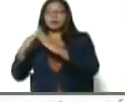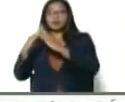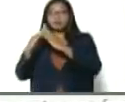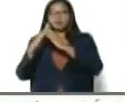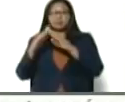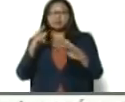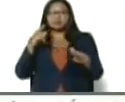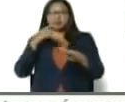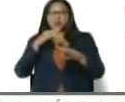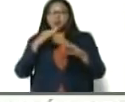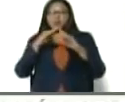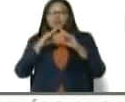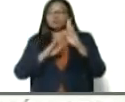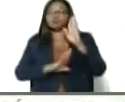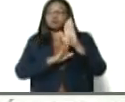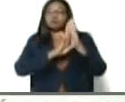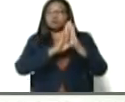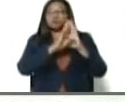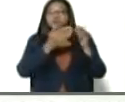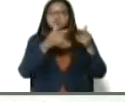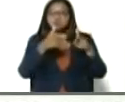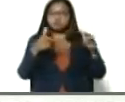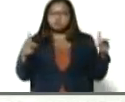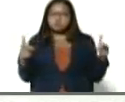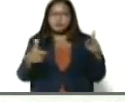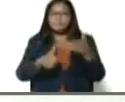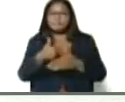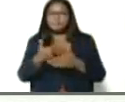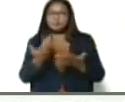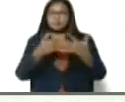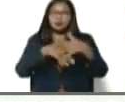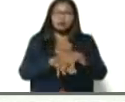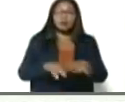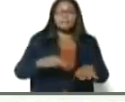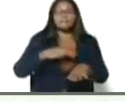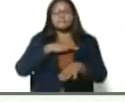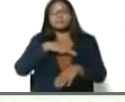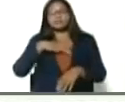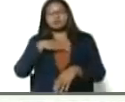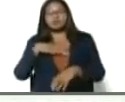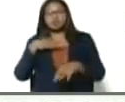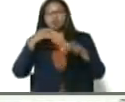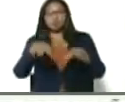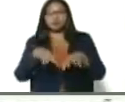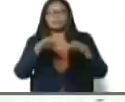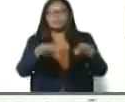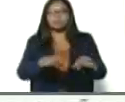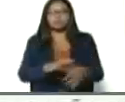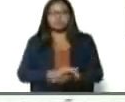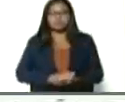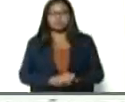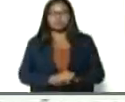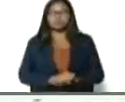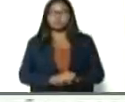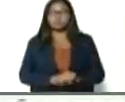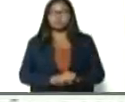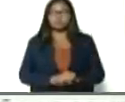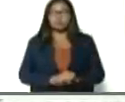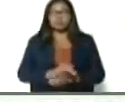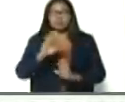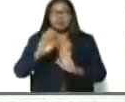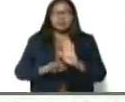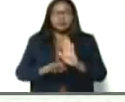escalas. Y sea uno de los elementos integrados a la gran misión Agro-Venezuela. Bueno, desde la pequeña escala